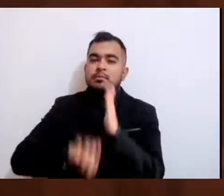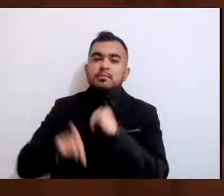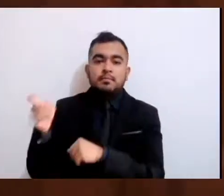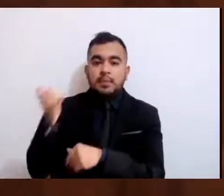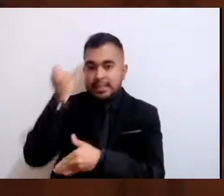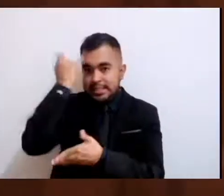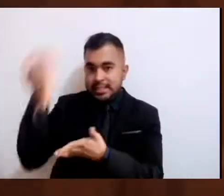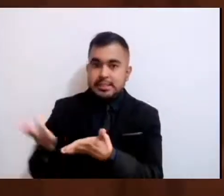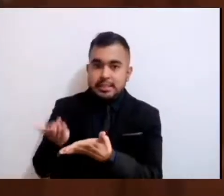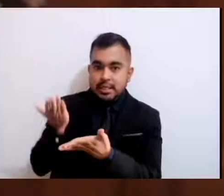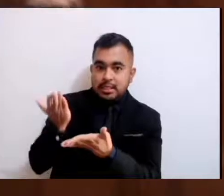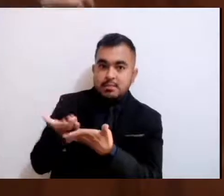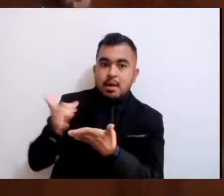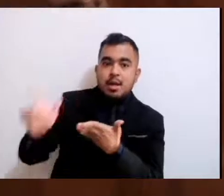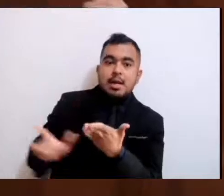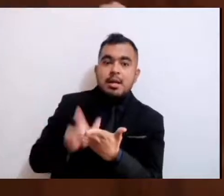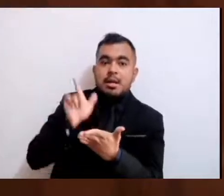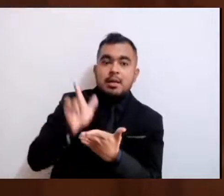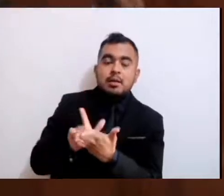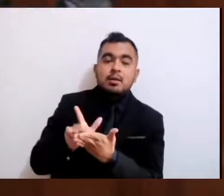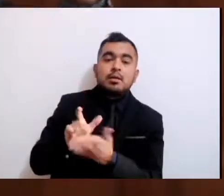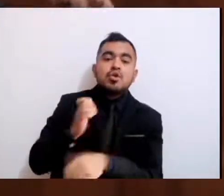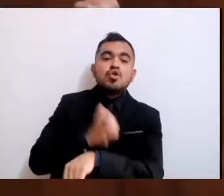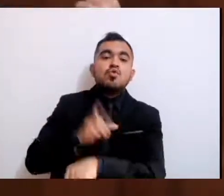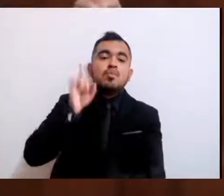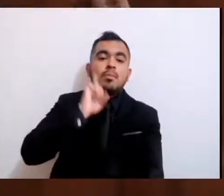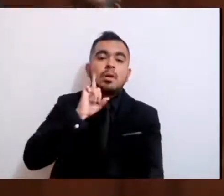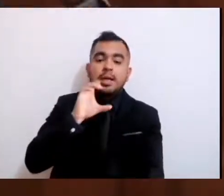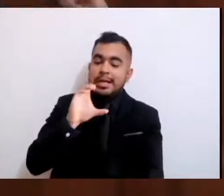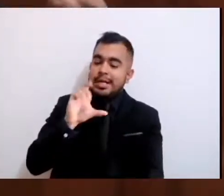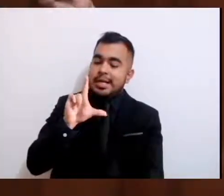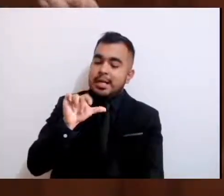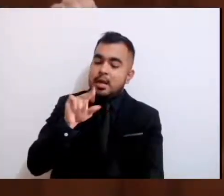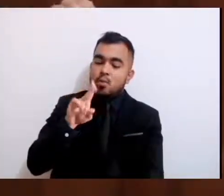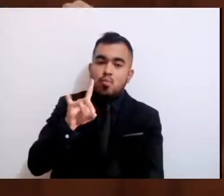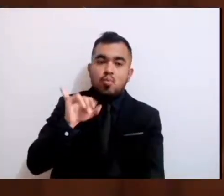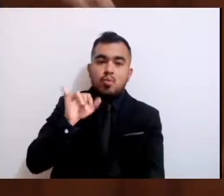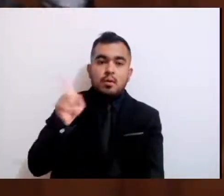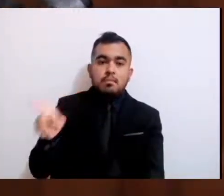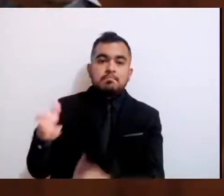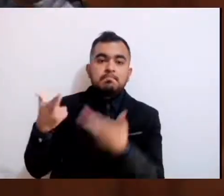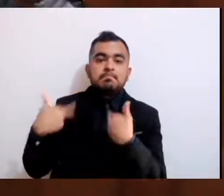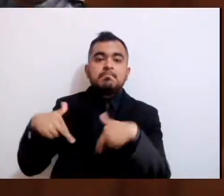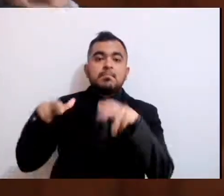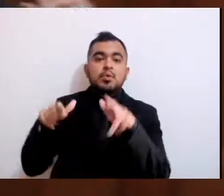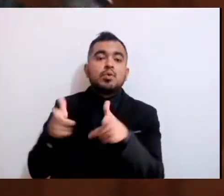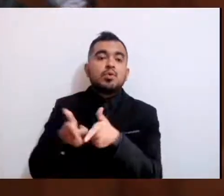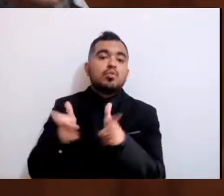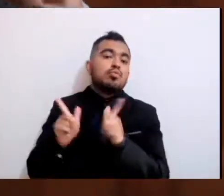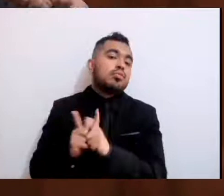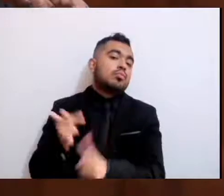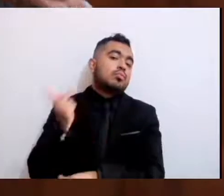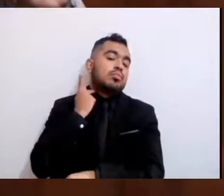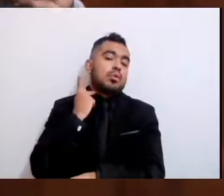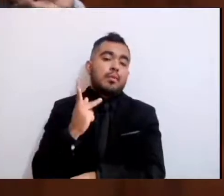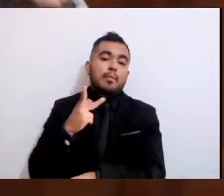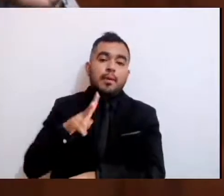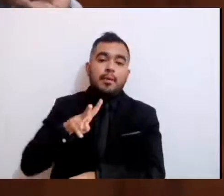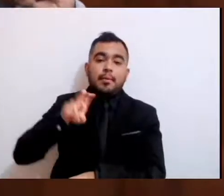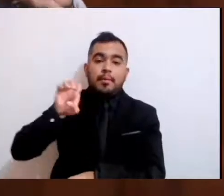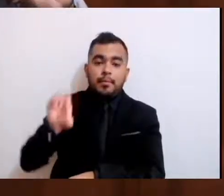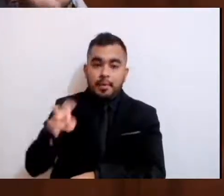ley nuestra compañera Claudia a nombre del Partido Verde del cual nosotros nos